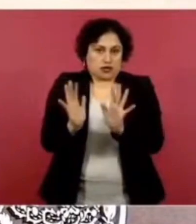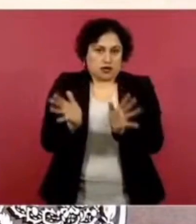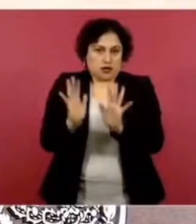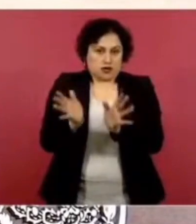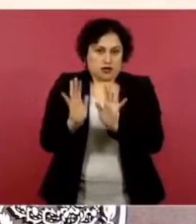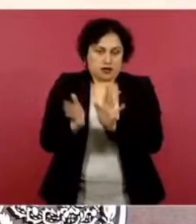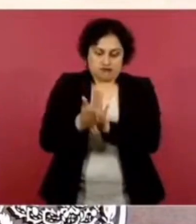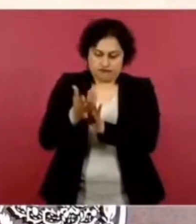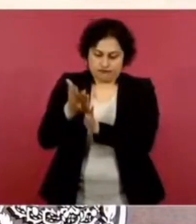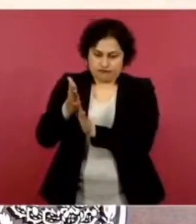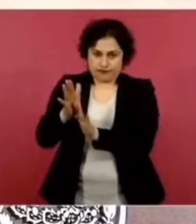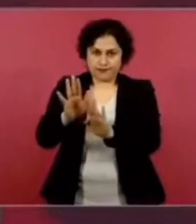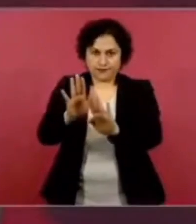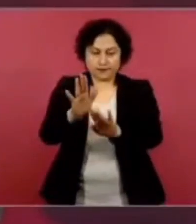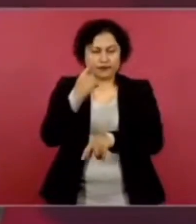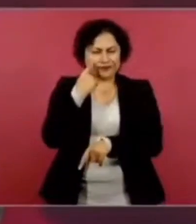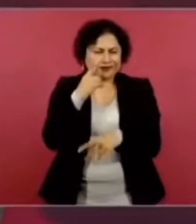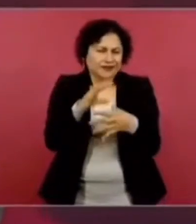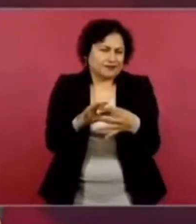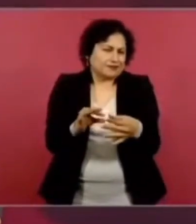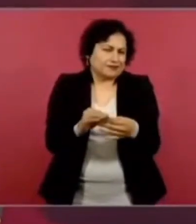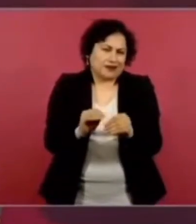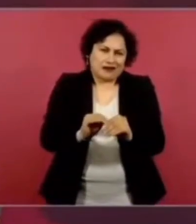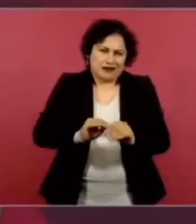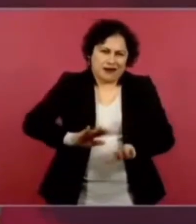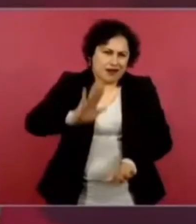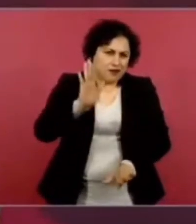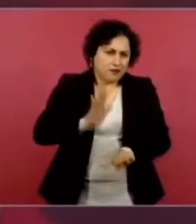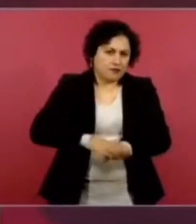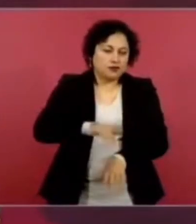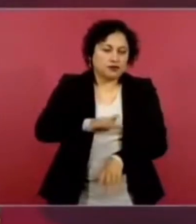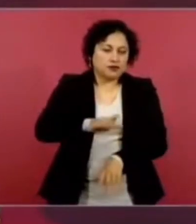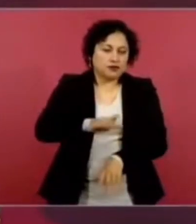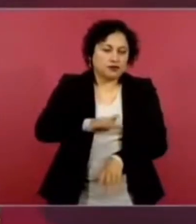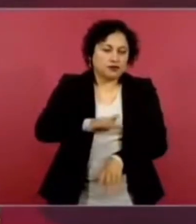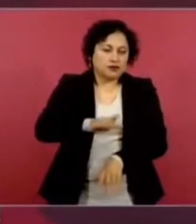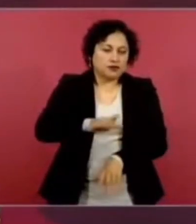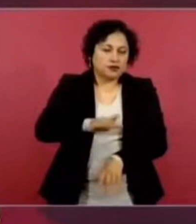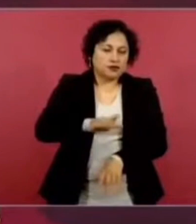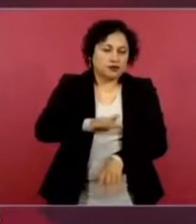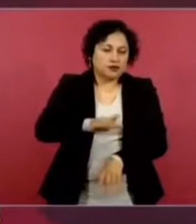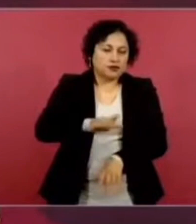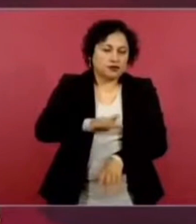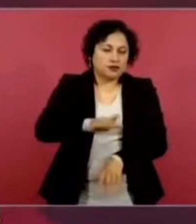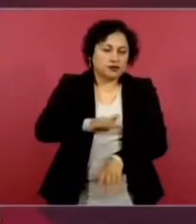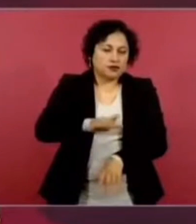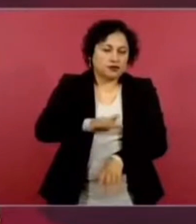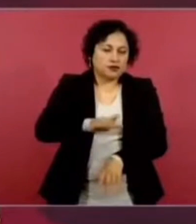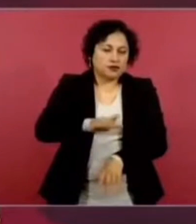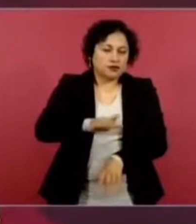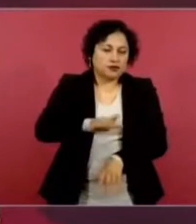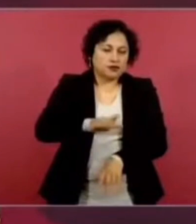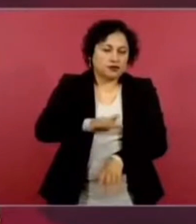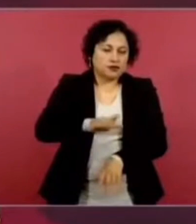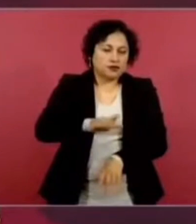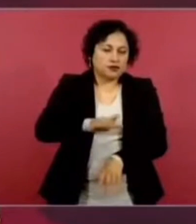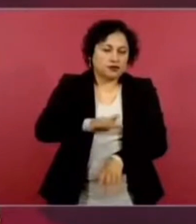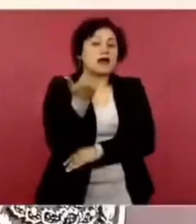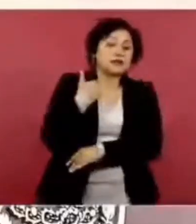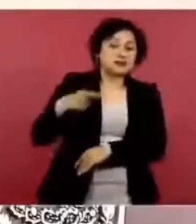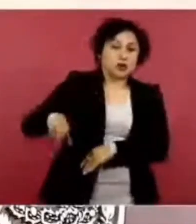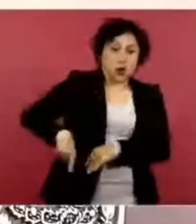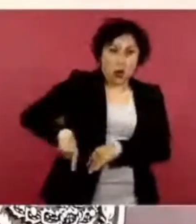más claro todavía, en ningún gobierno, ante una